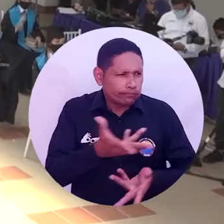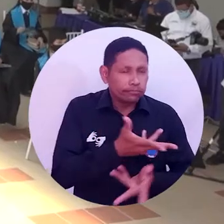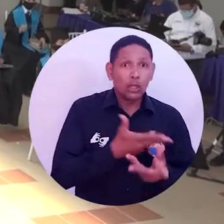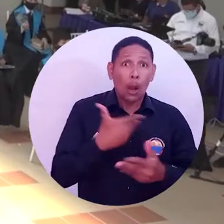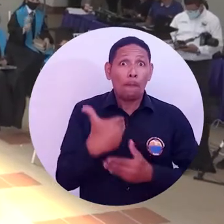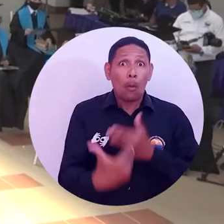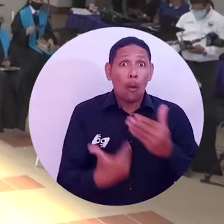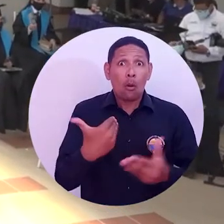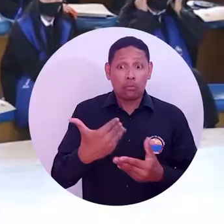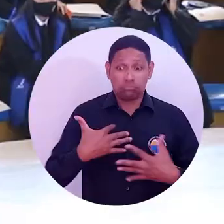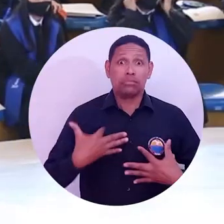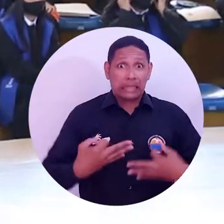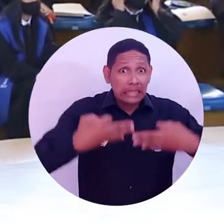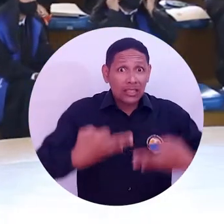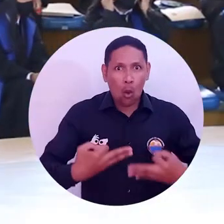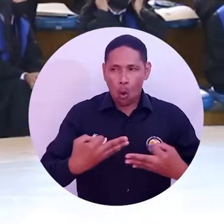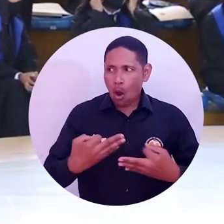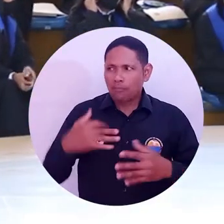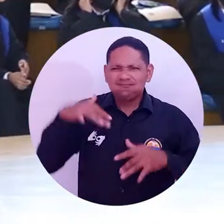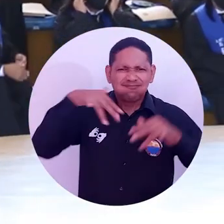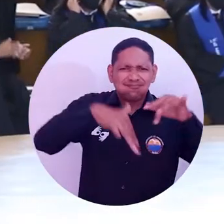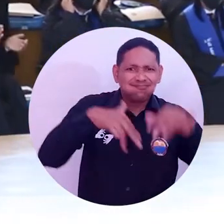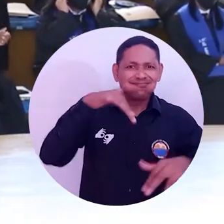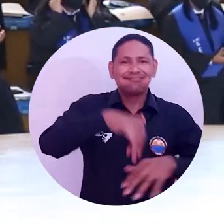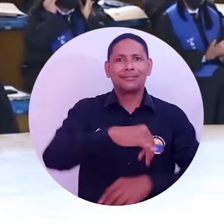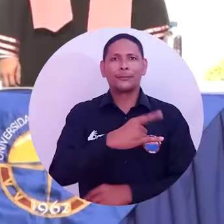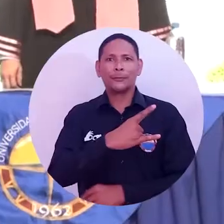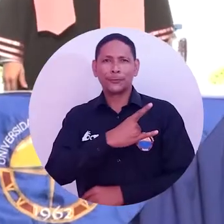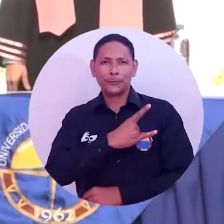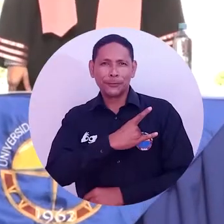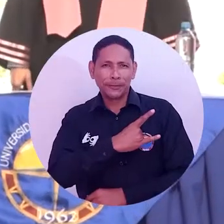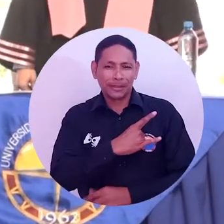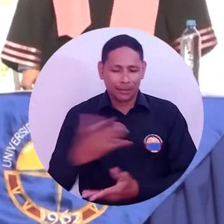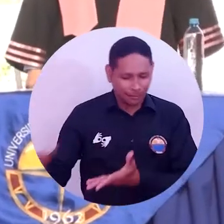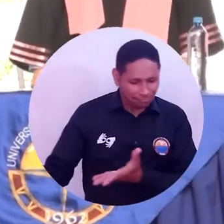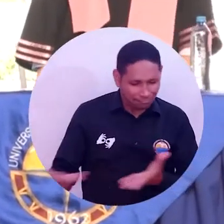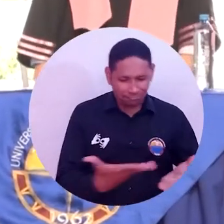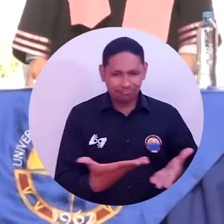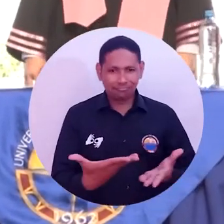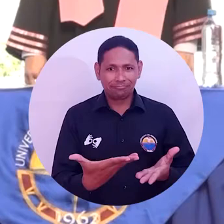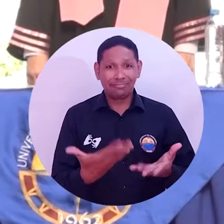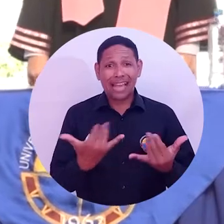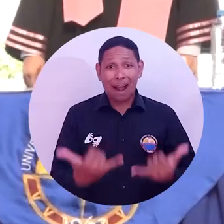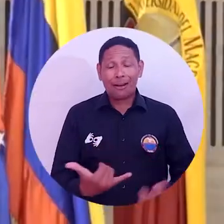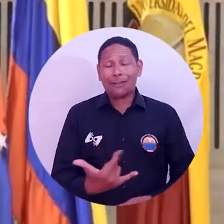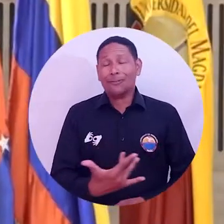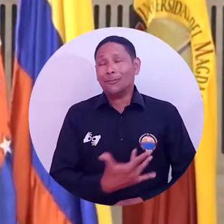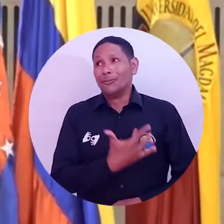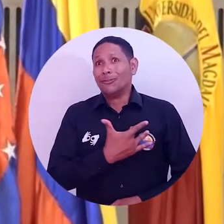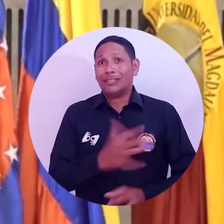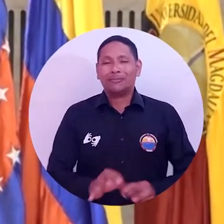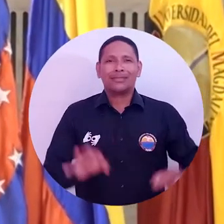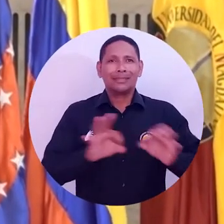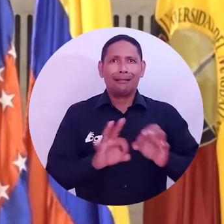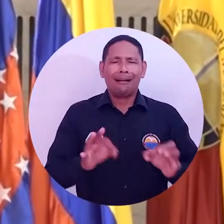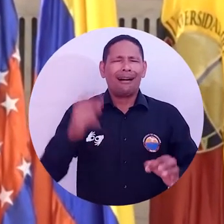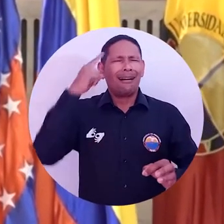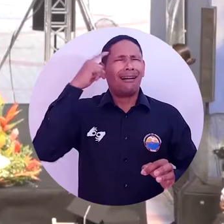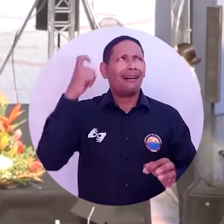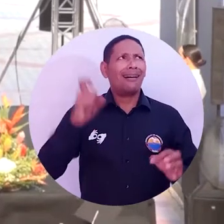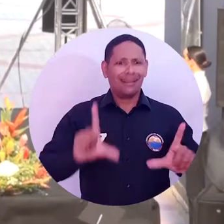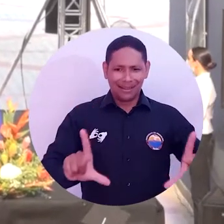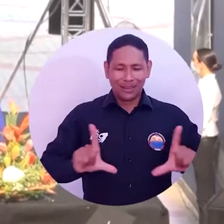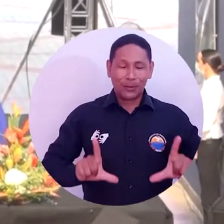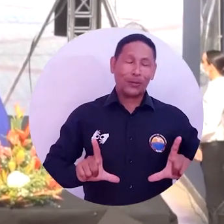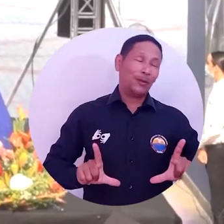retornar de una forma segura a nuestro campus, a nuestra Universidad en el momento tal vez más nostálgico, pero más importante, el de recibir su